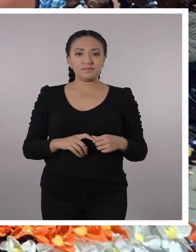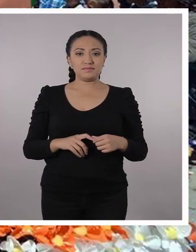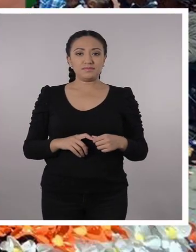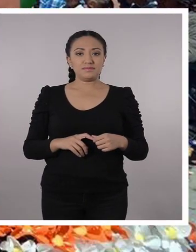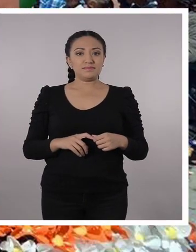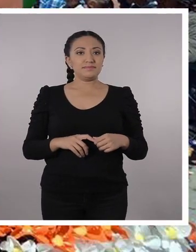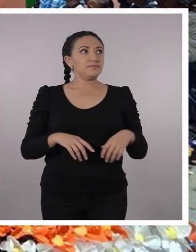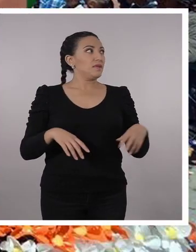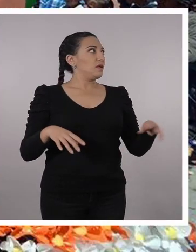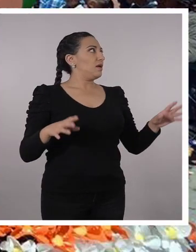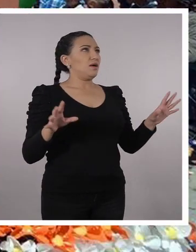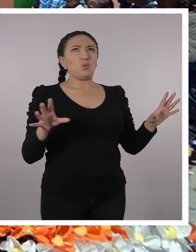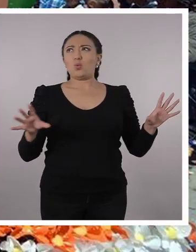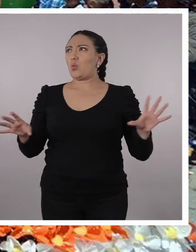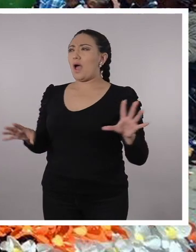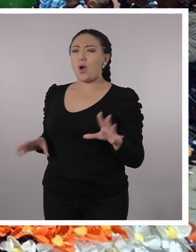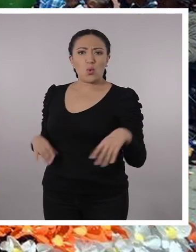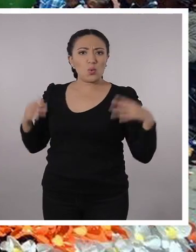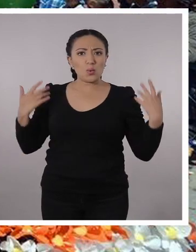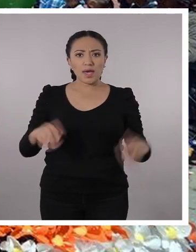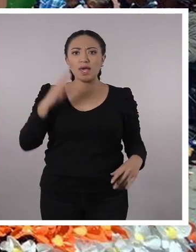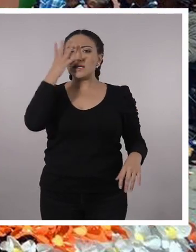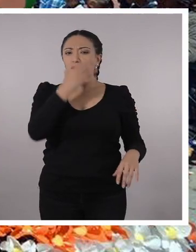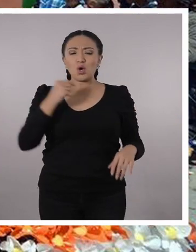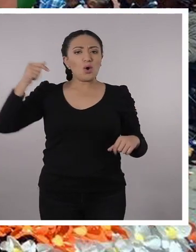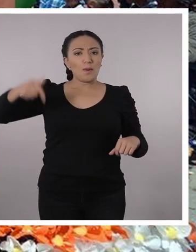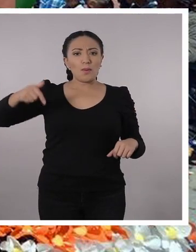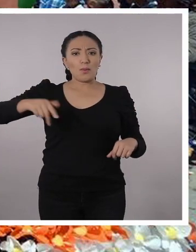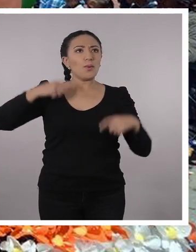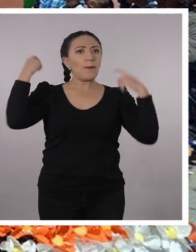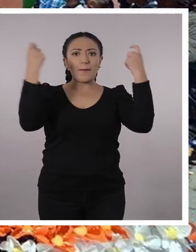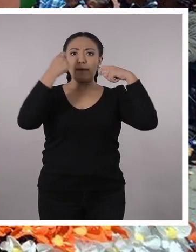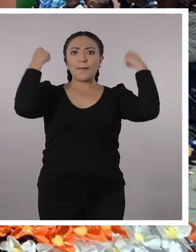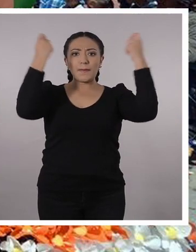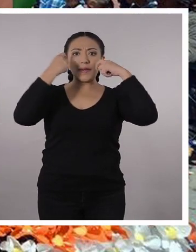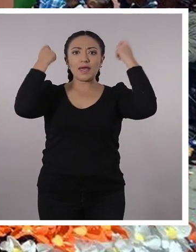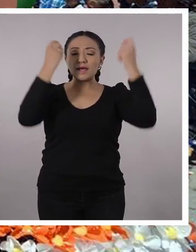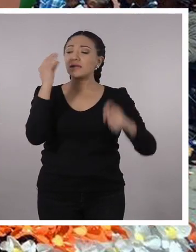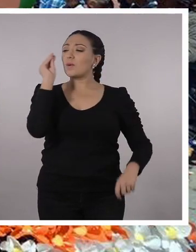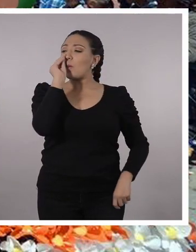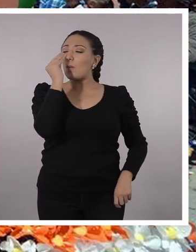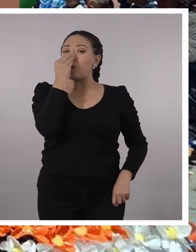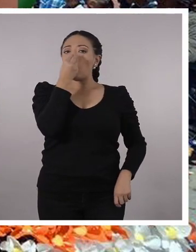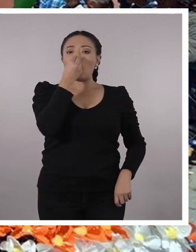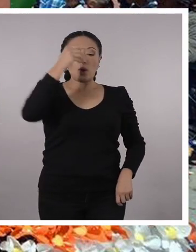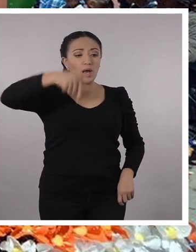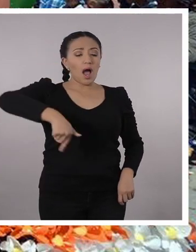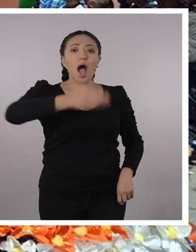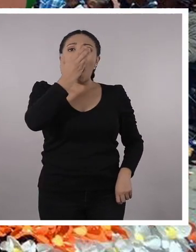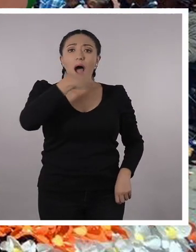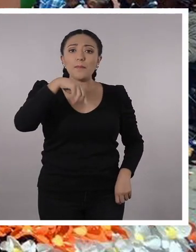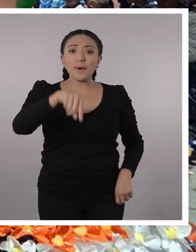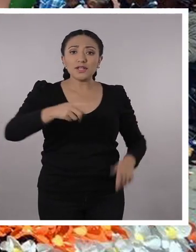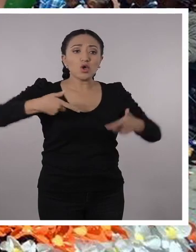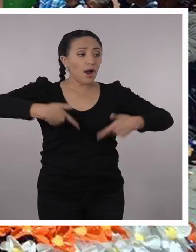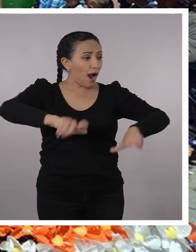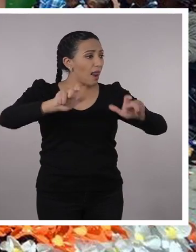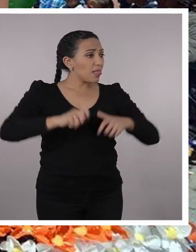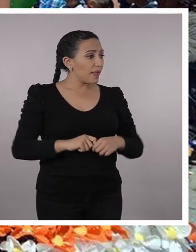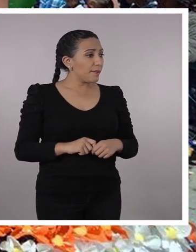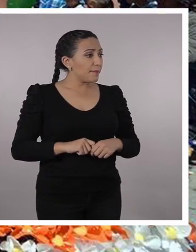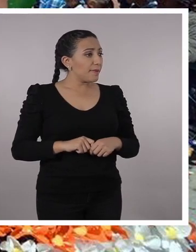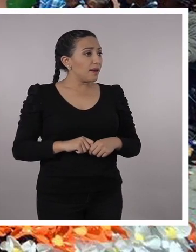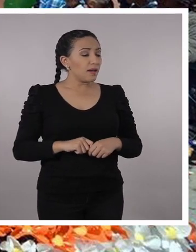Esto es inconfundible, profe. Estamos en la fiesta de flores y frutas en Ambato, en el carnaval. En el carnaval,